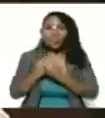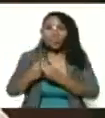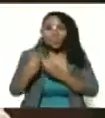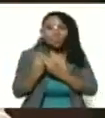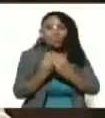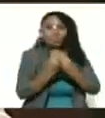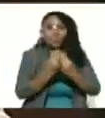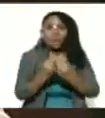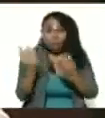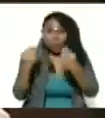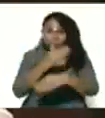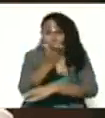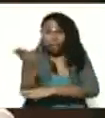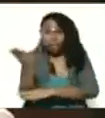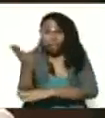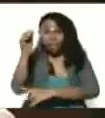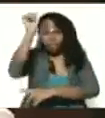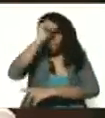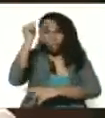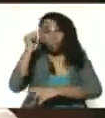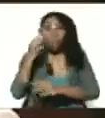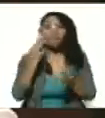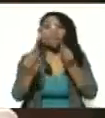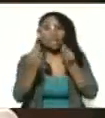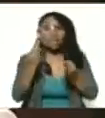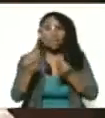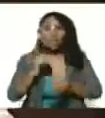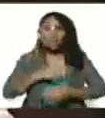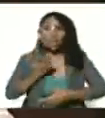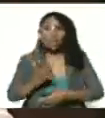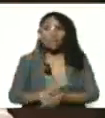¿Están de acuerdo ustedes? Estamos en domingo de flexibilización.